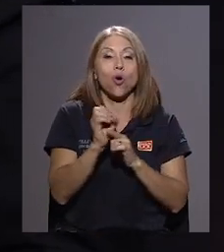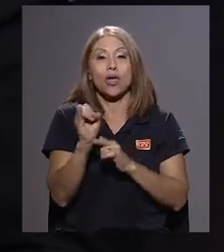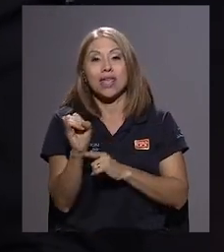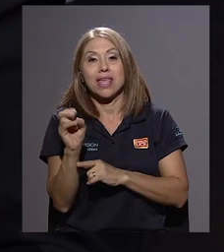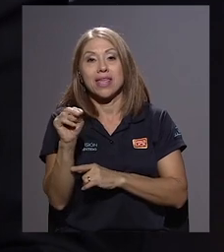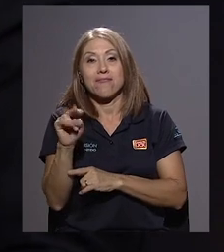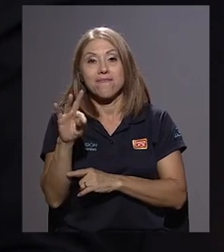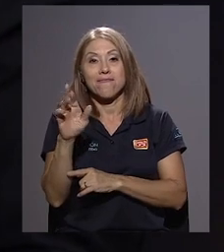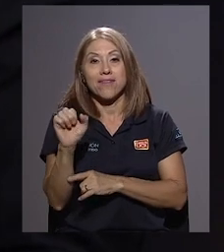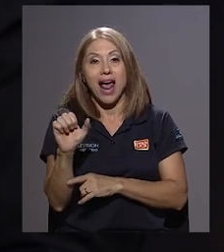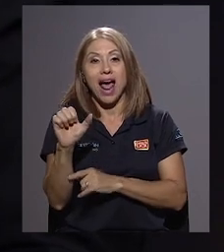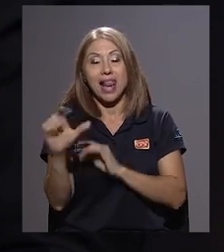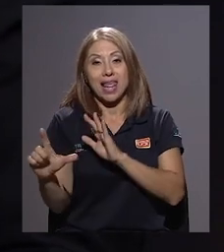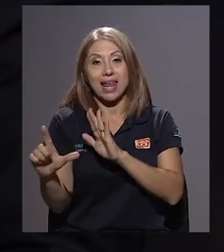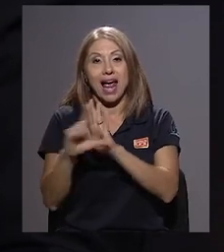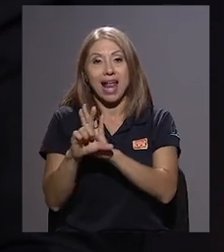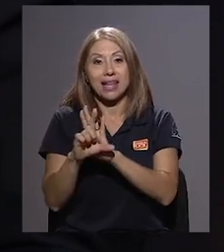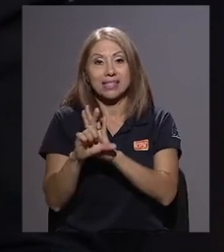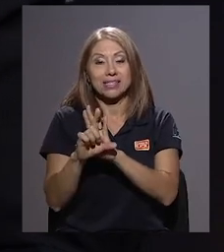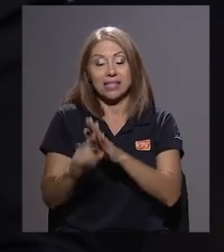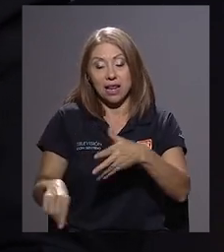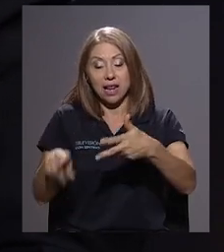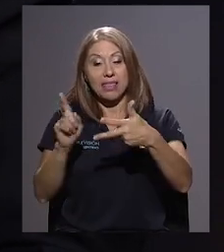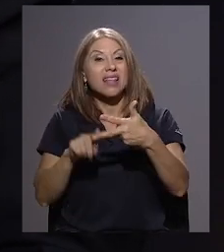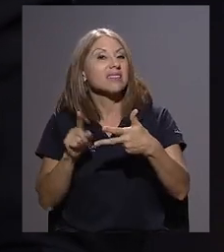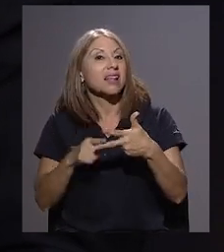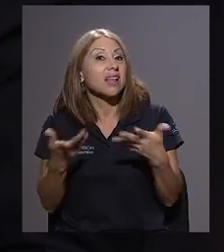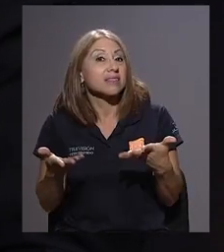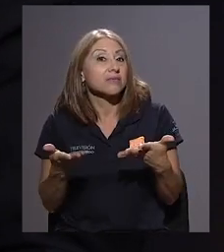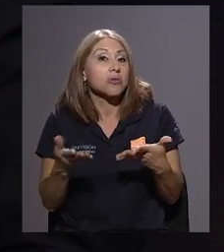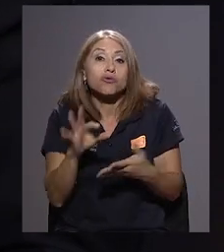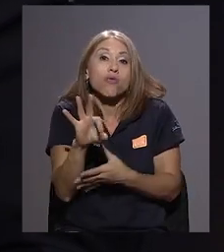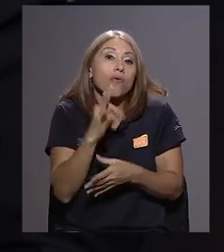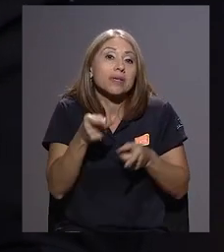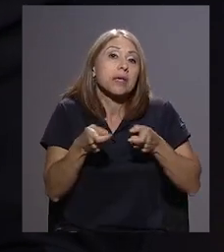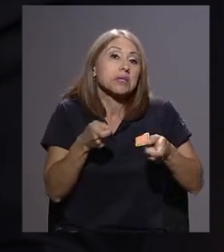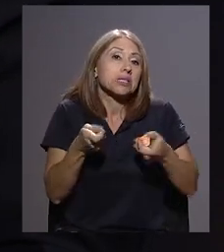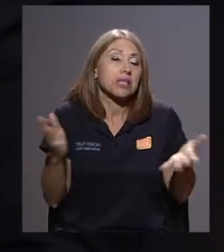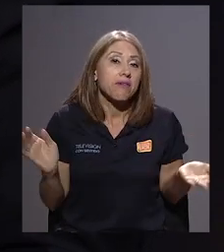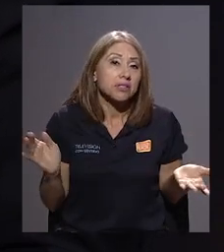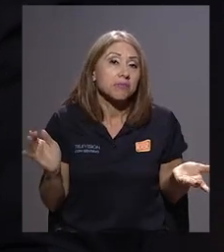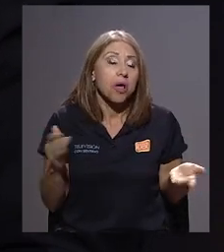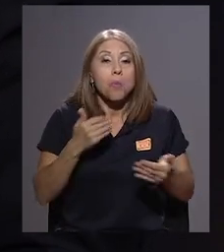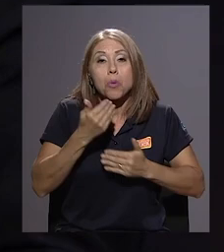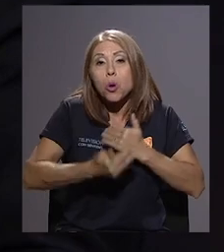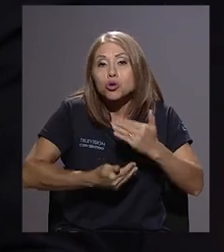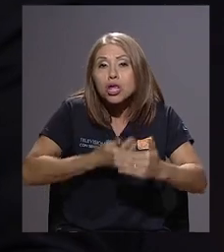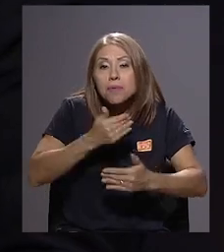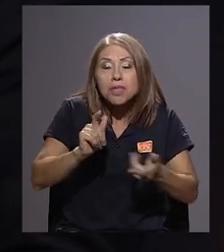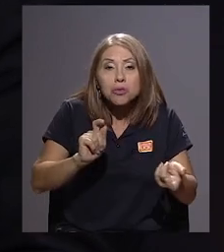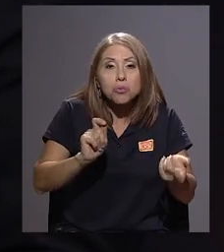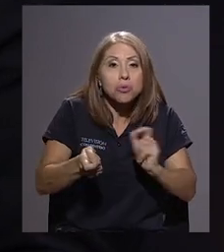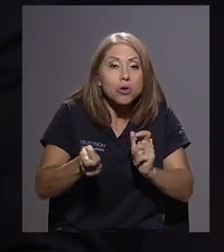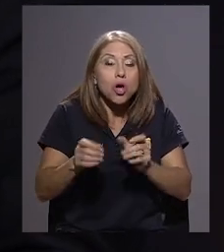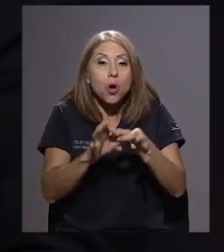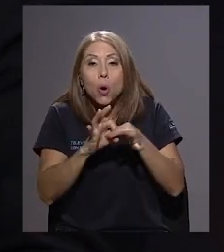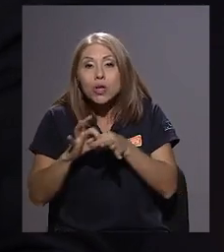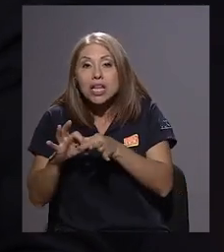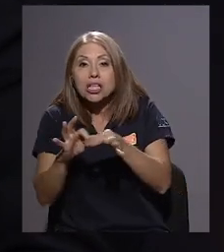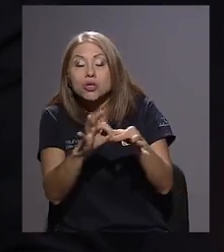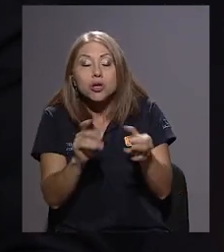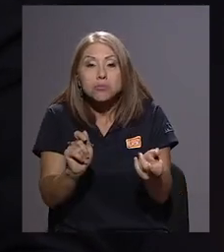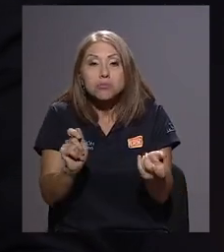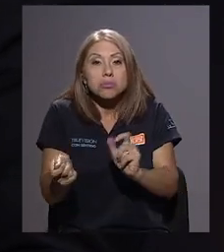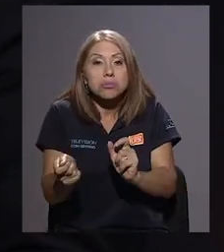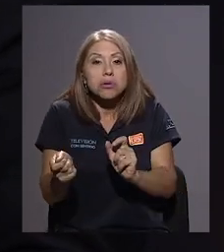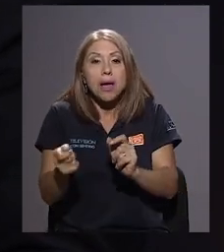son medidas administrativas. Mire, sencillamente cambiar procedimientos, sencillamente generar coordinaciones, mejoras